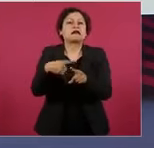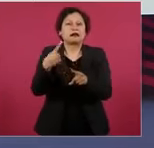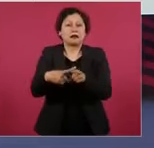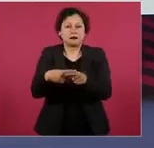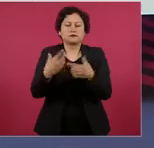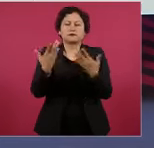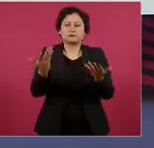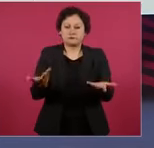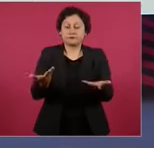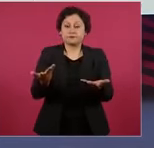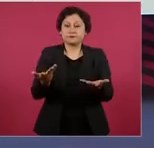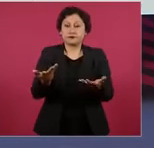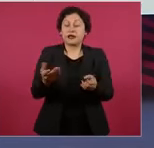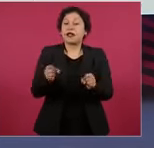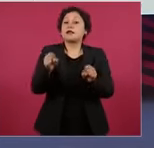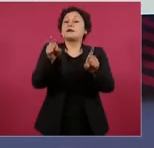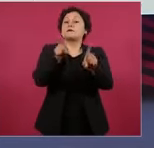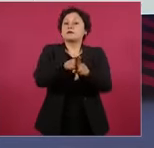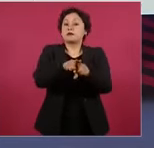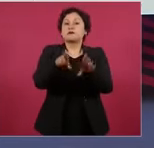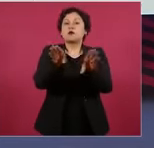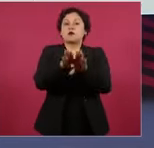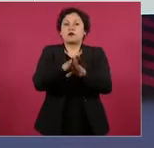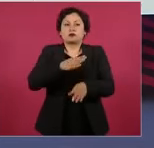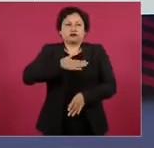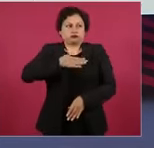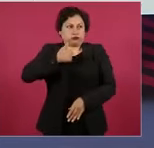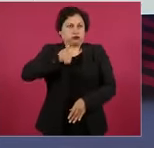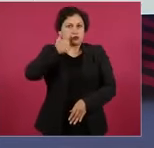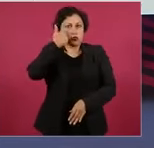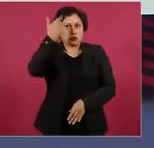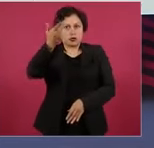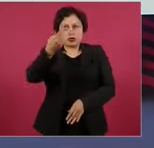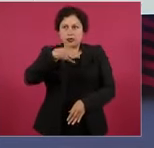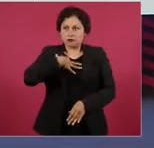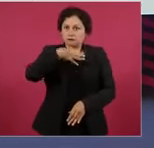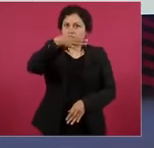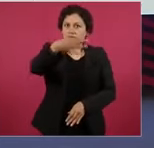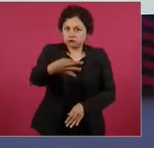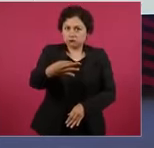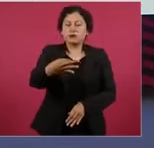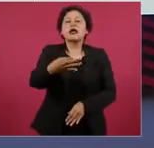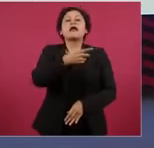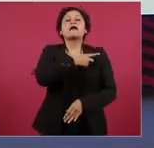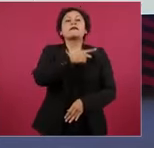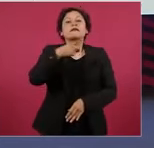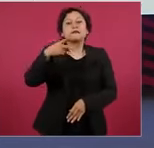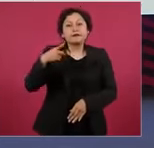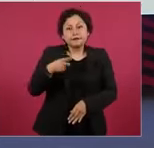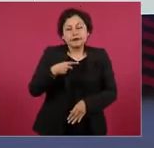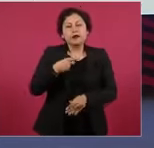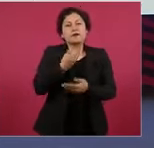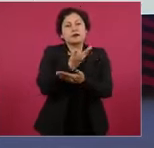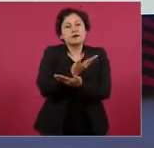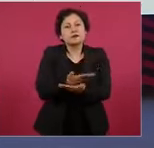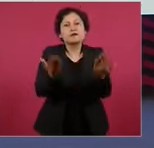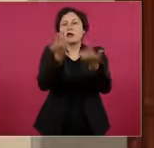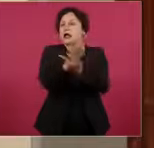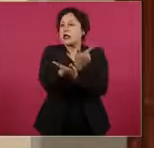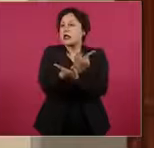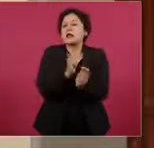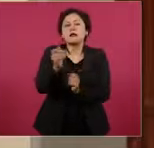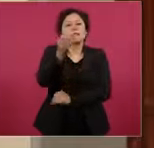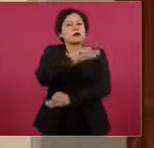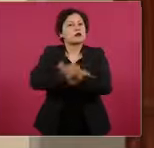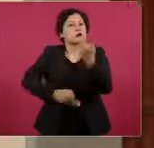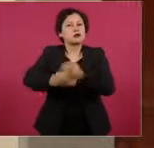participar y poder ser electo sean abiertas a toda la ciudadanía, todos aquellos